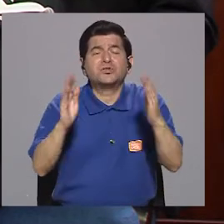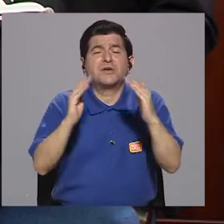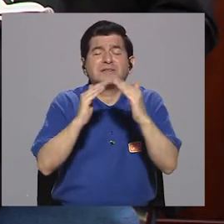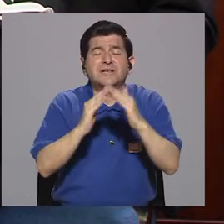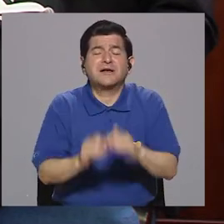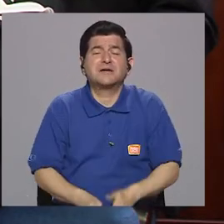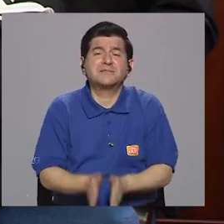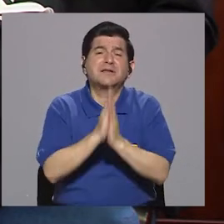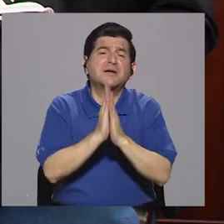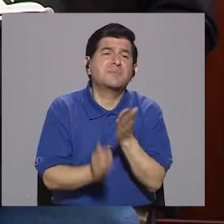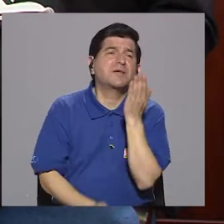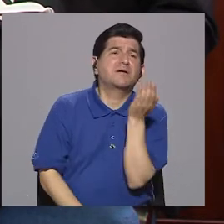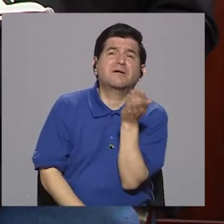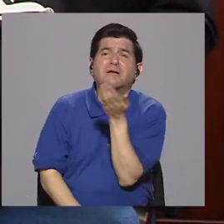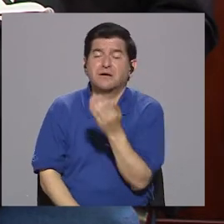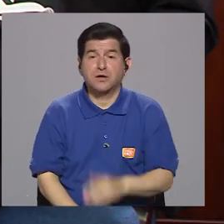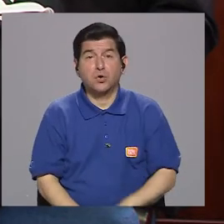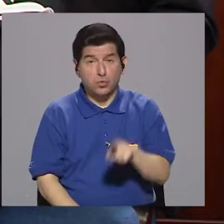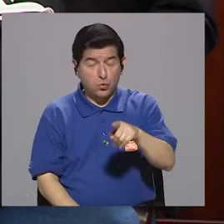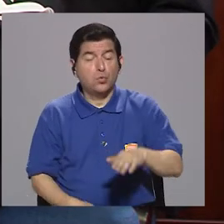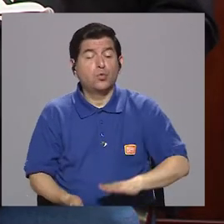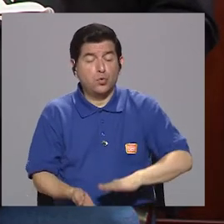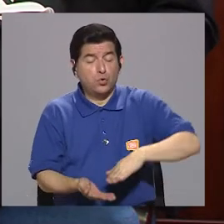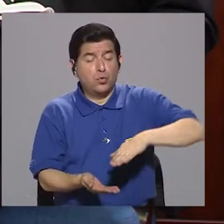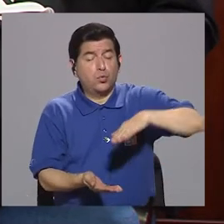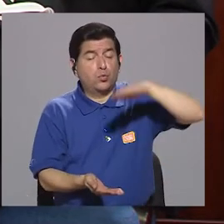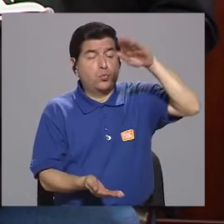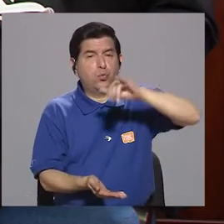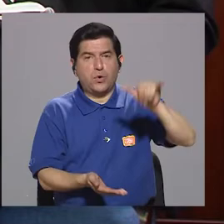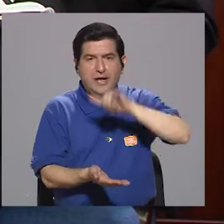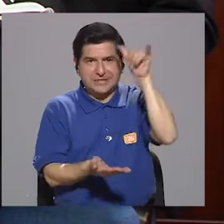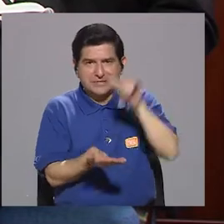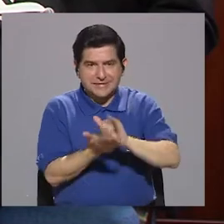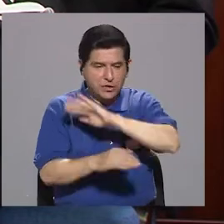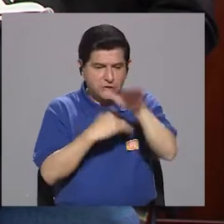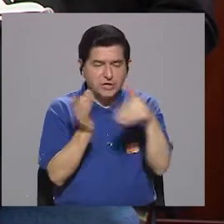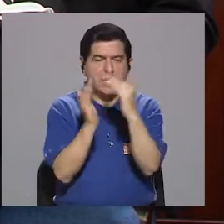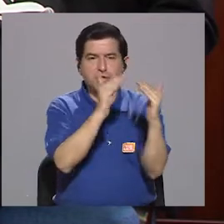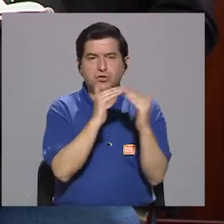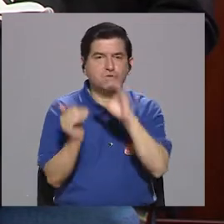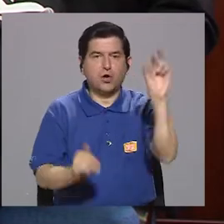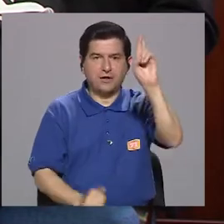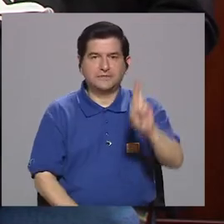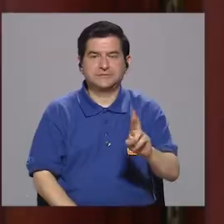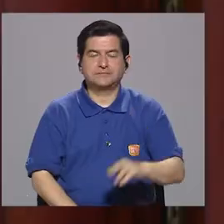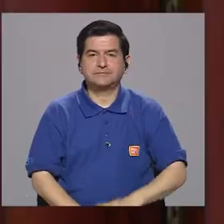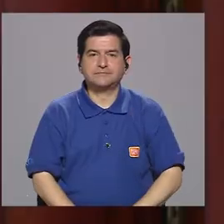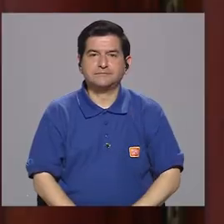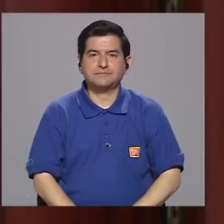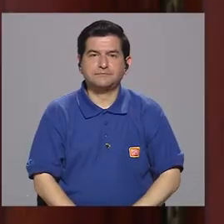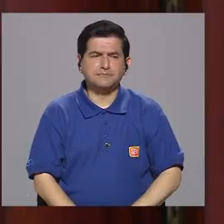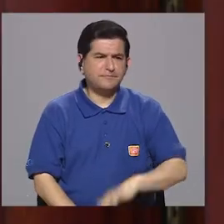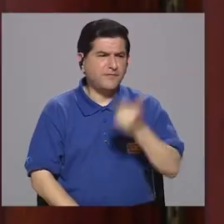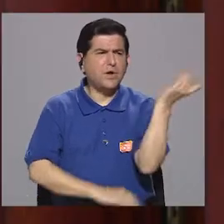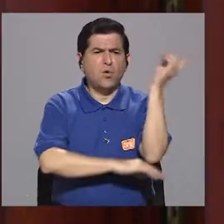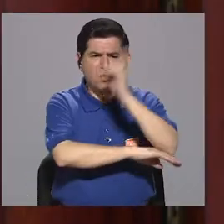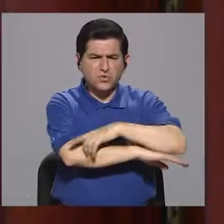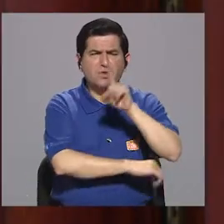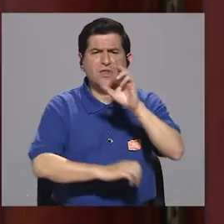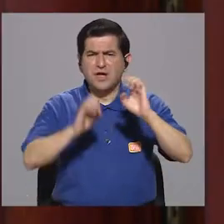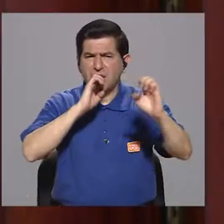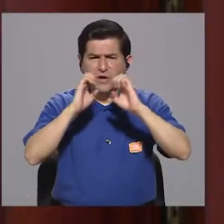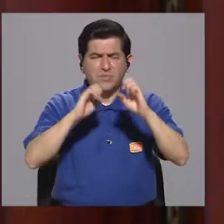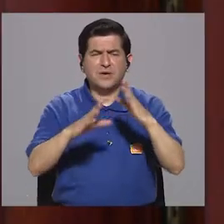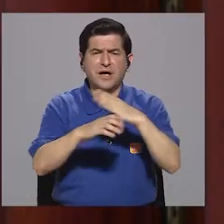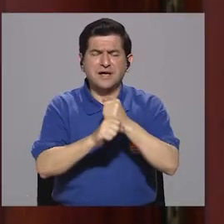La indigencia ha crecido en San José y en todas las ciudades de Costa Rica. El otro día en una